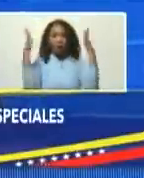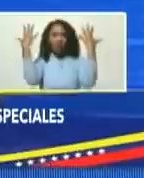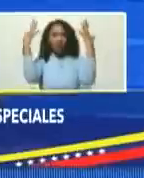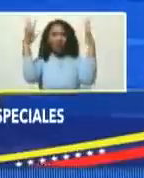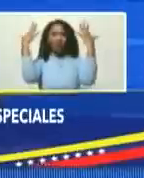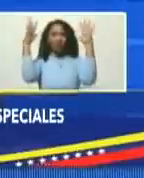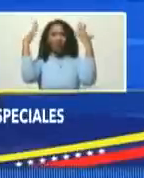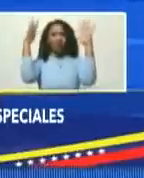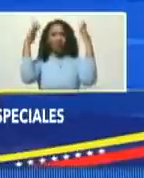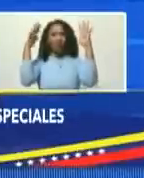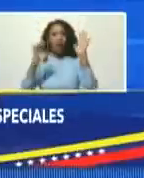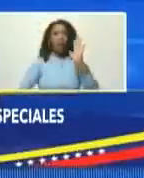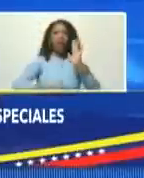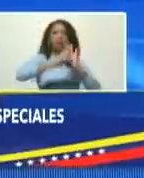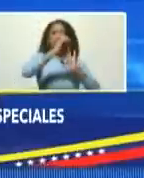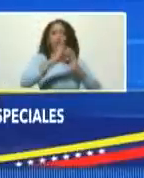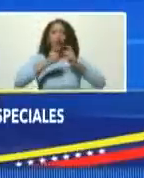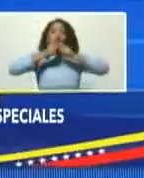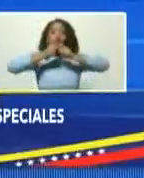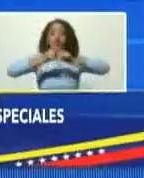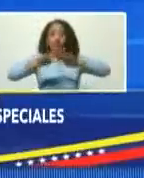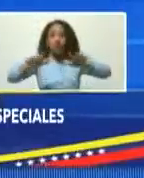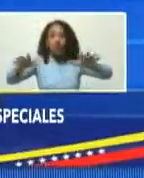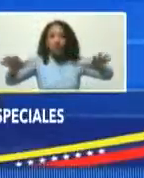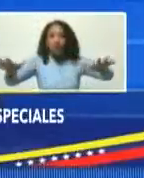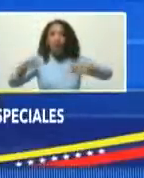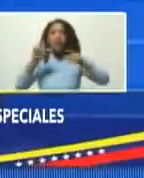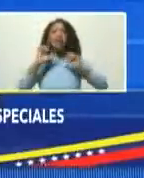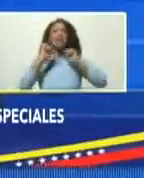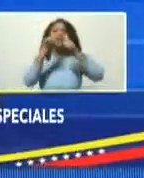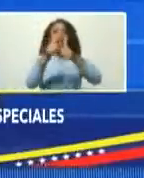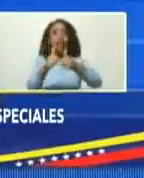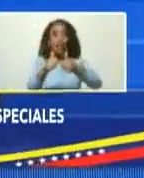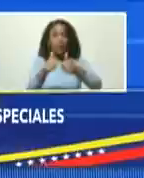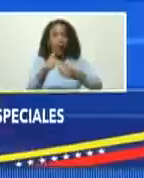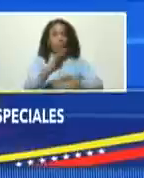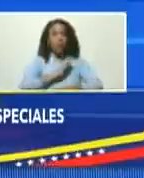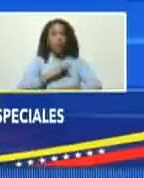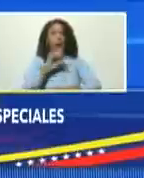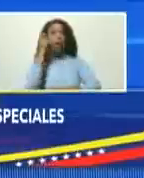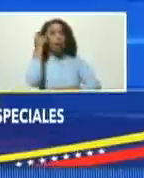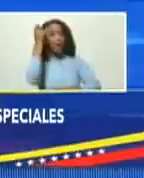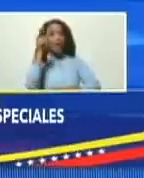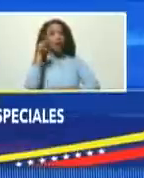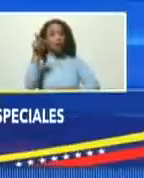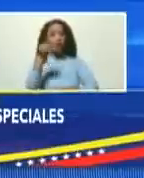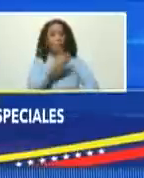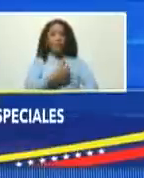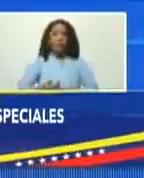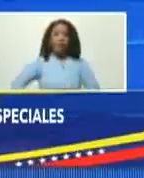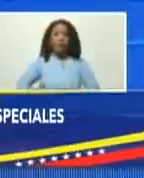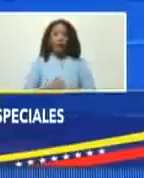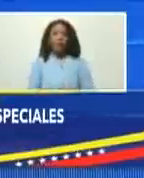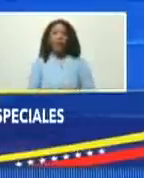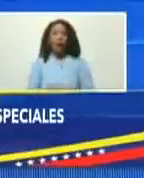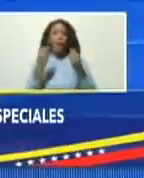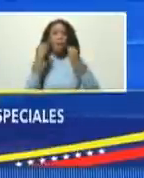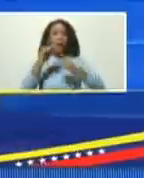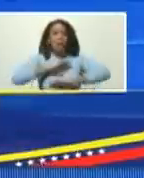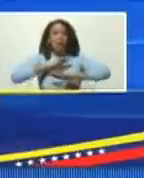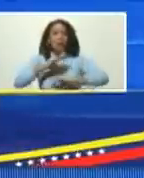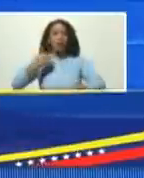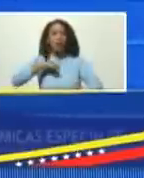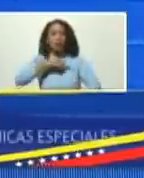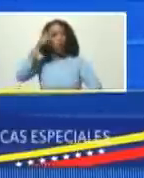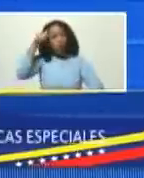el desarrollo, el despliegue, de una iniciativa suya, presidente, para el bienestar de todo nuestro